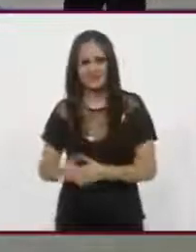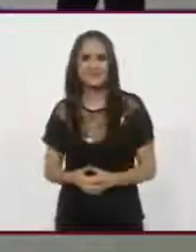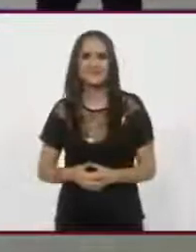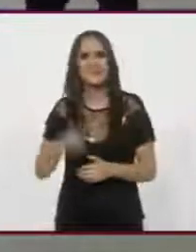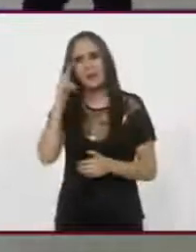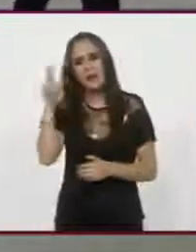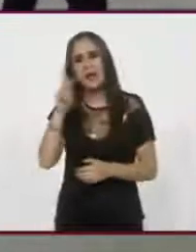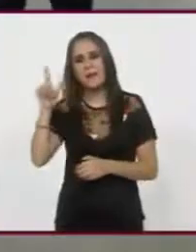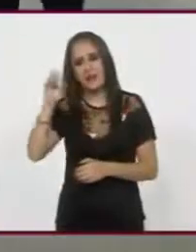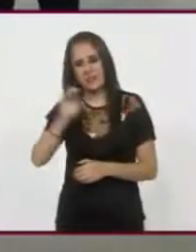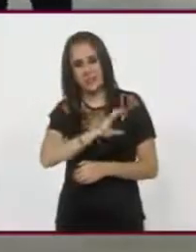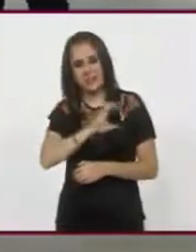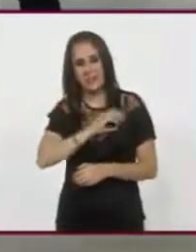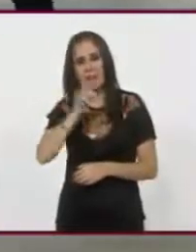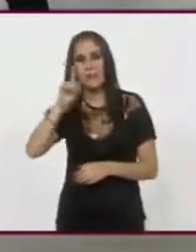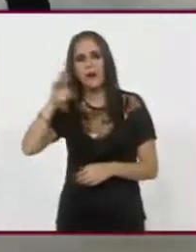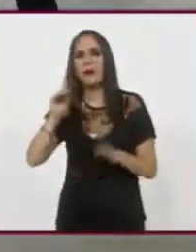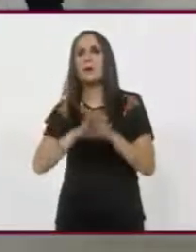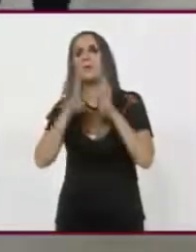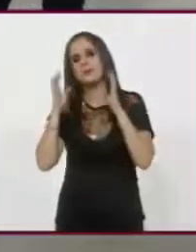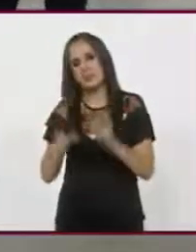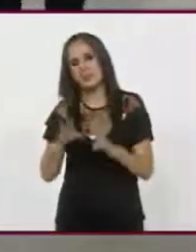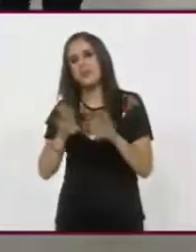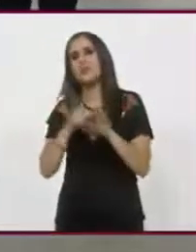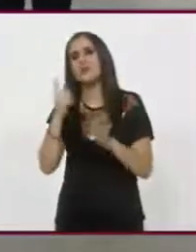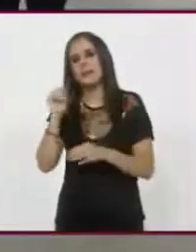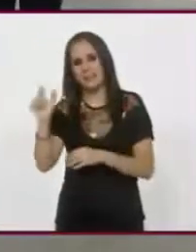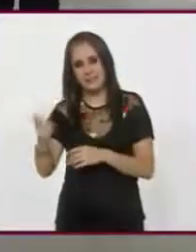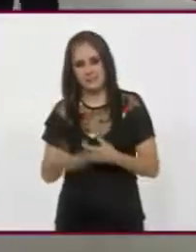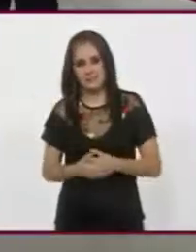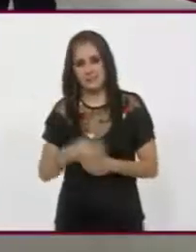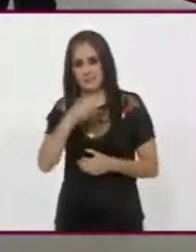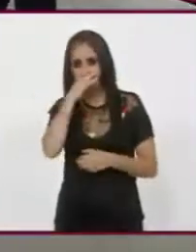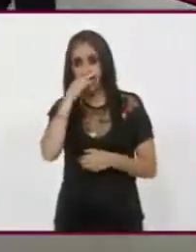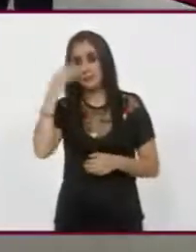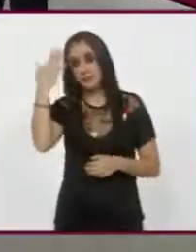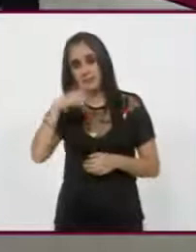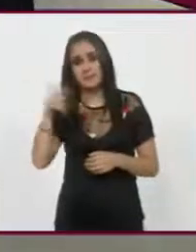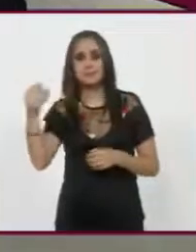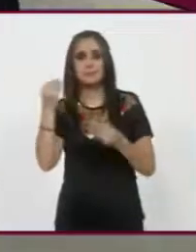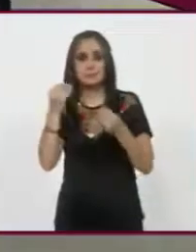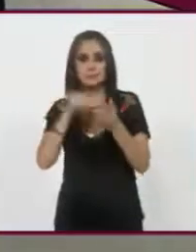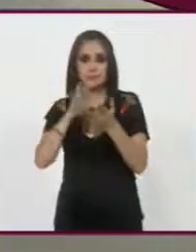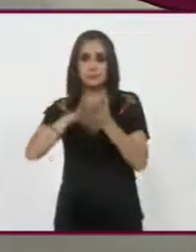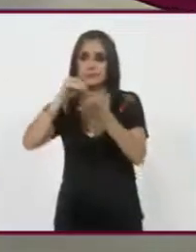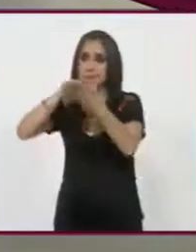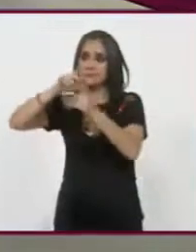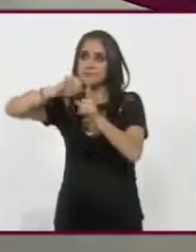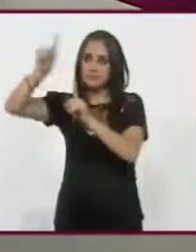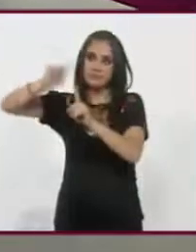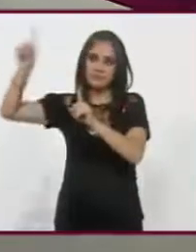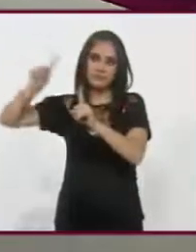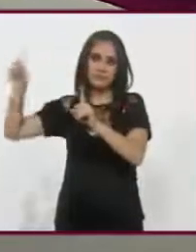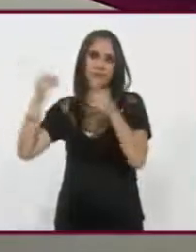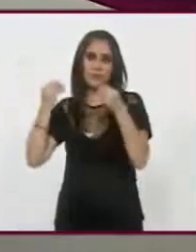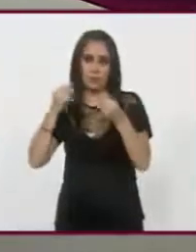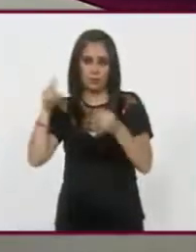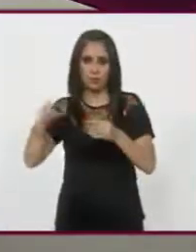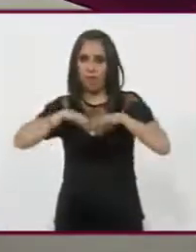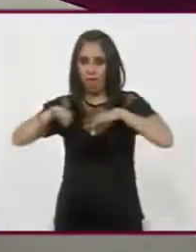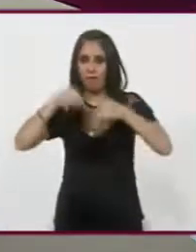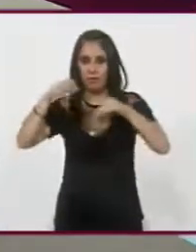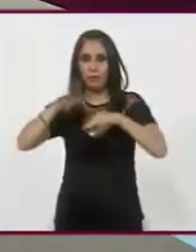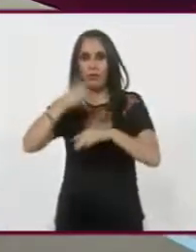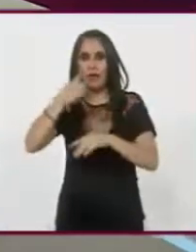Querido Paco, ¿cómo estás? ¿Cómo te ha ido? Decía que ha sido muy citado, debo decir por qué, porque las